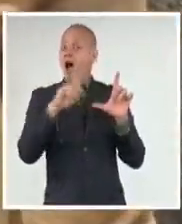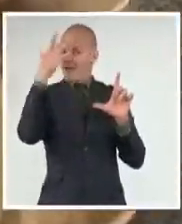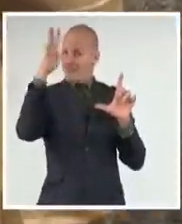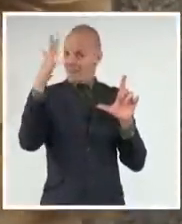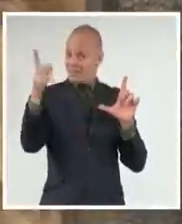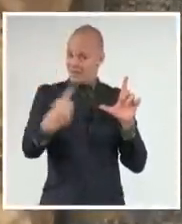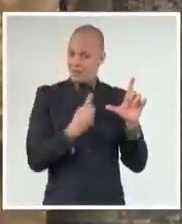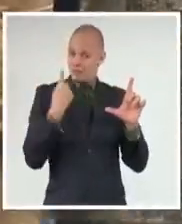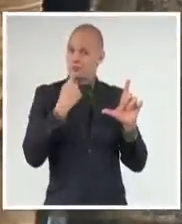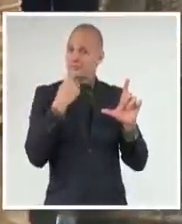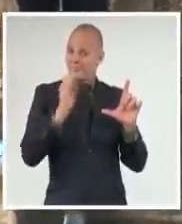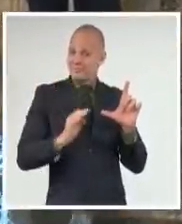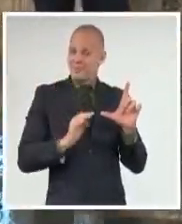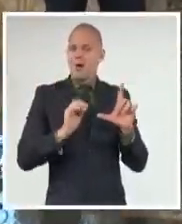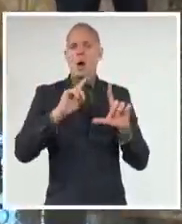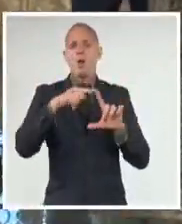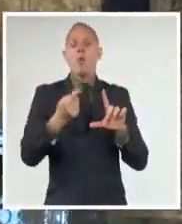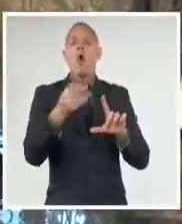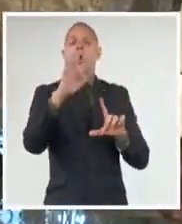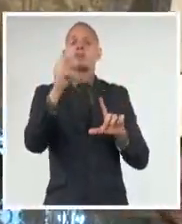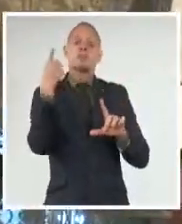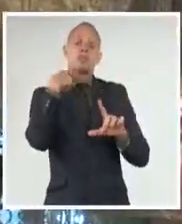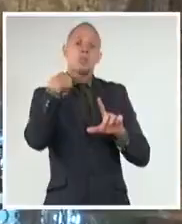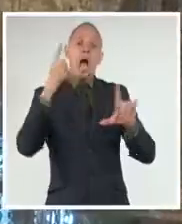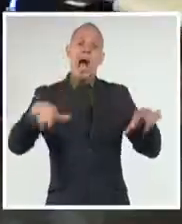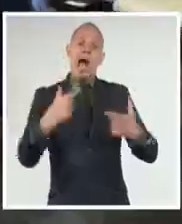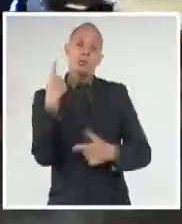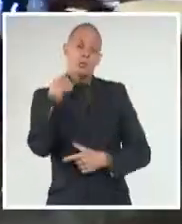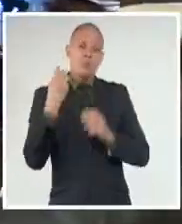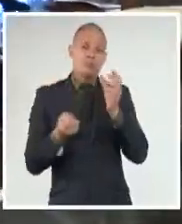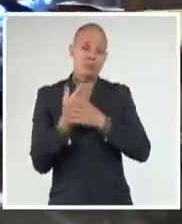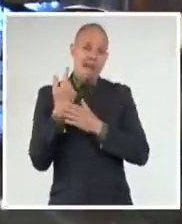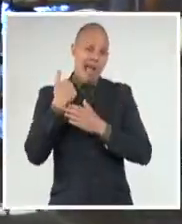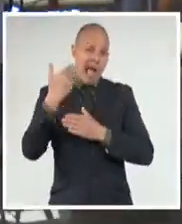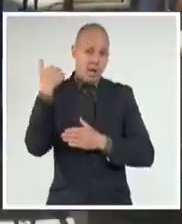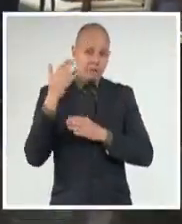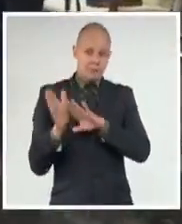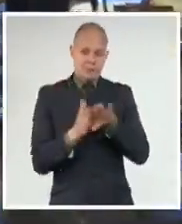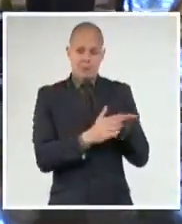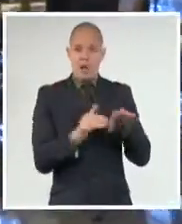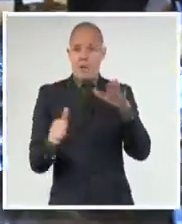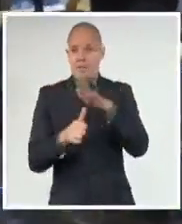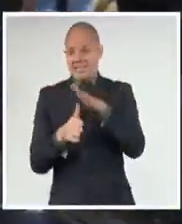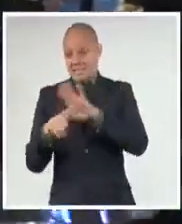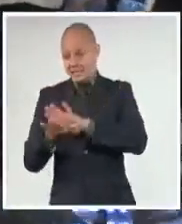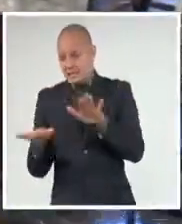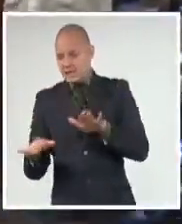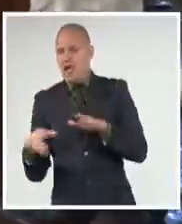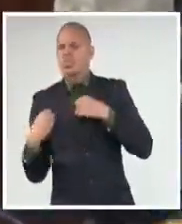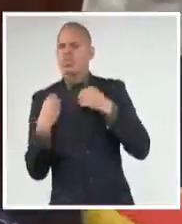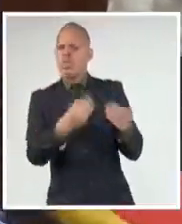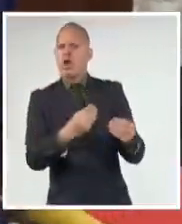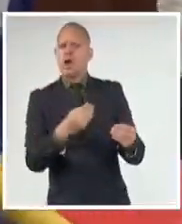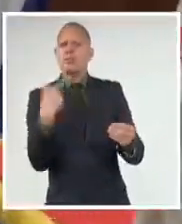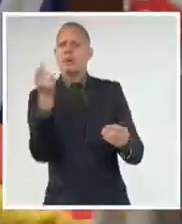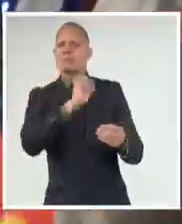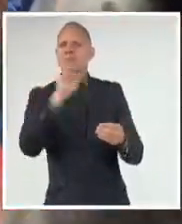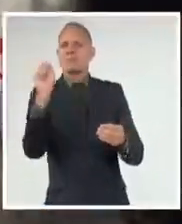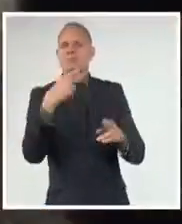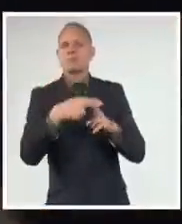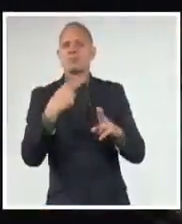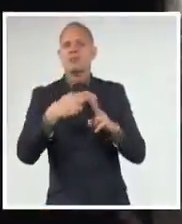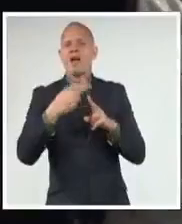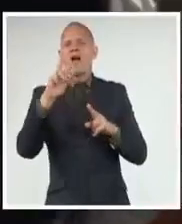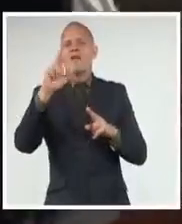esa institución con motivo del 80 aniversario de su fundación. El presidente cubano impuso la orden Félix Varela de segundo grado a Raúl